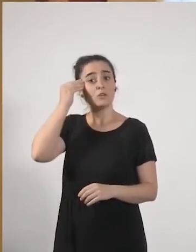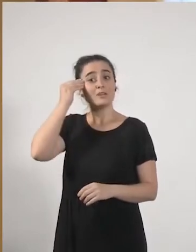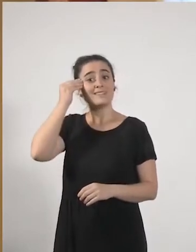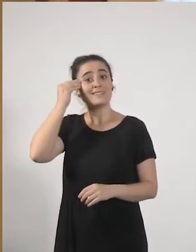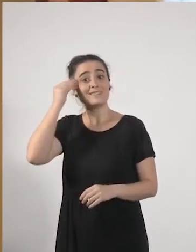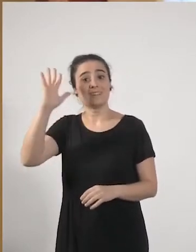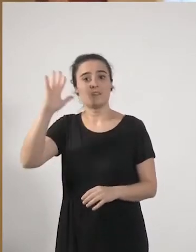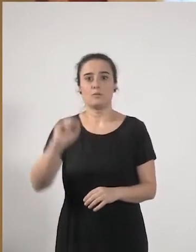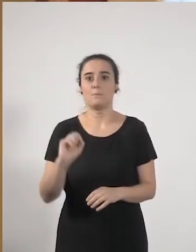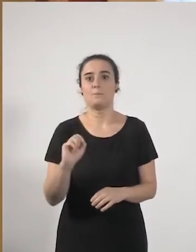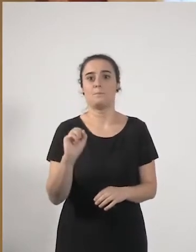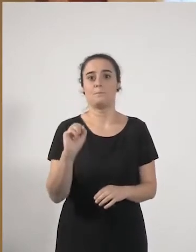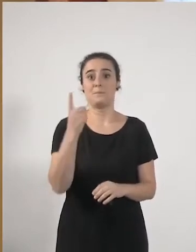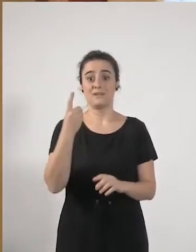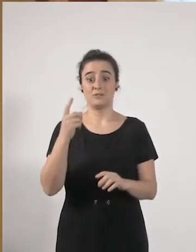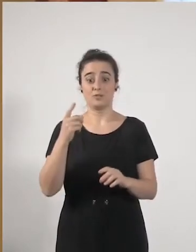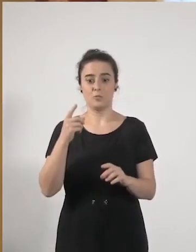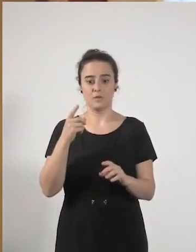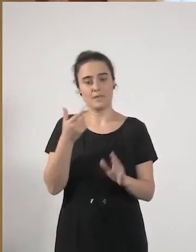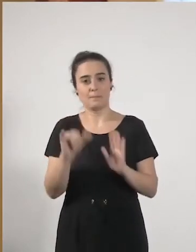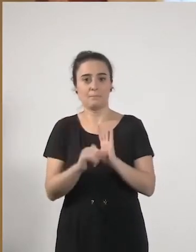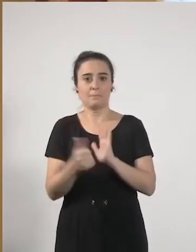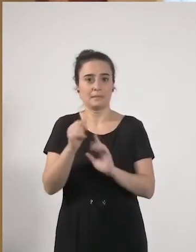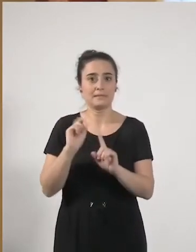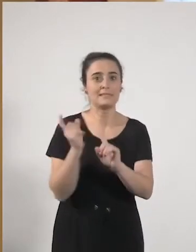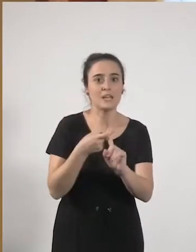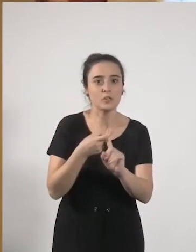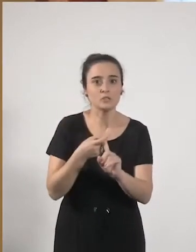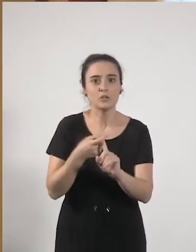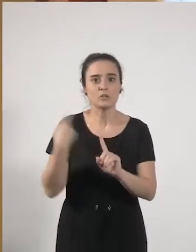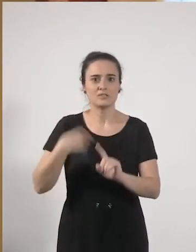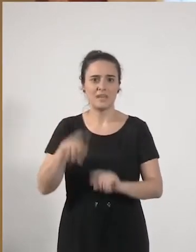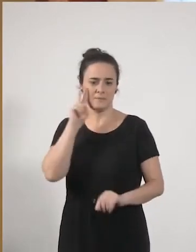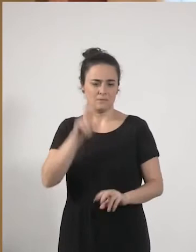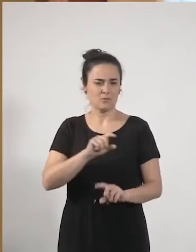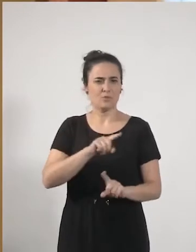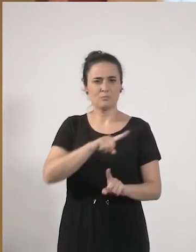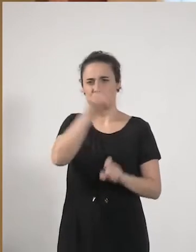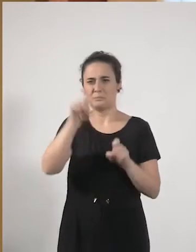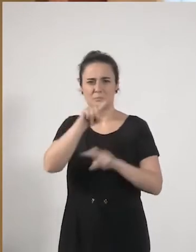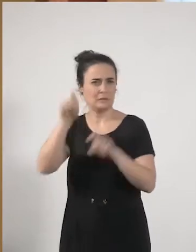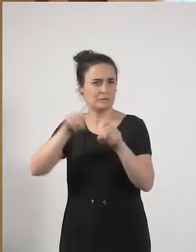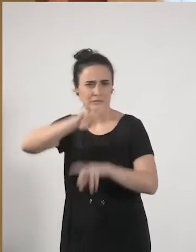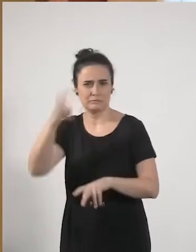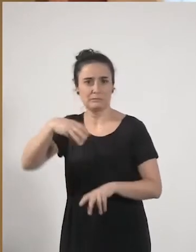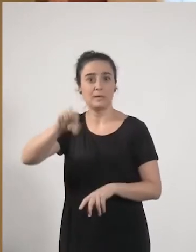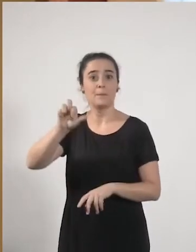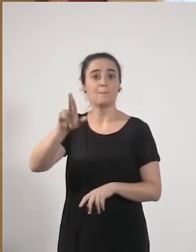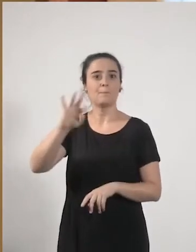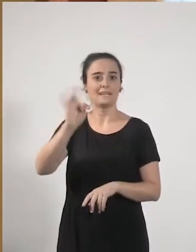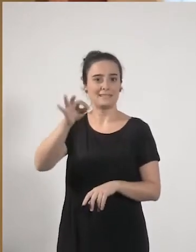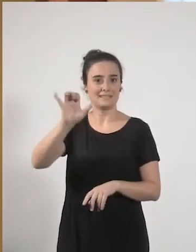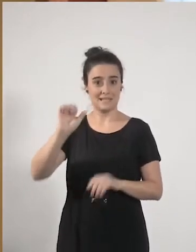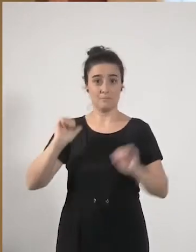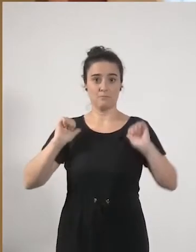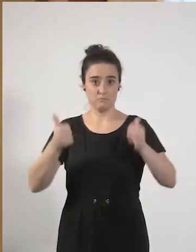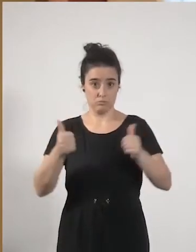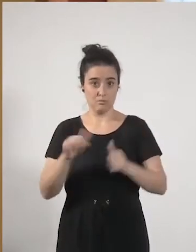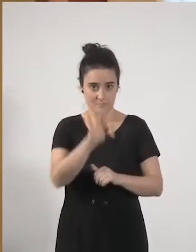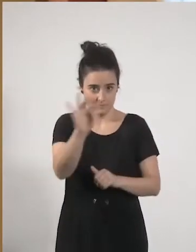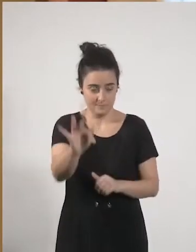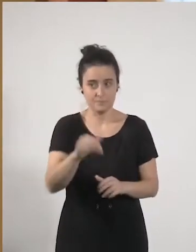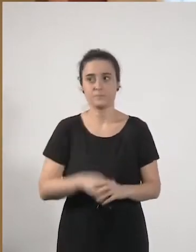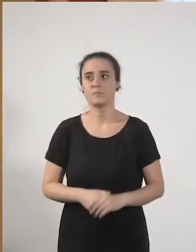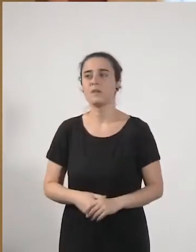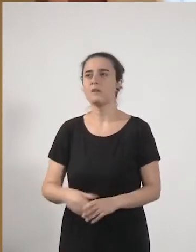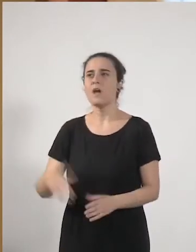aproximación al diagnóstico nos va dejando ya muchas preguntas en el aire. Merche, comienzo contigo, si te parece bien. Desde